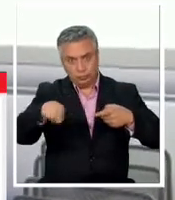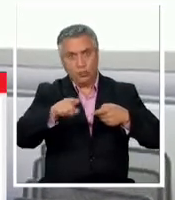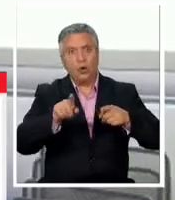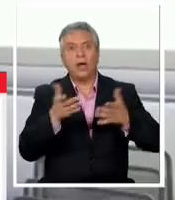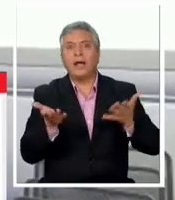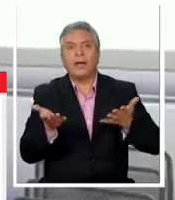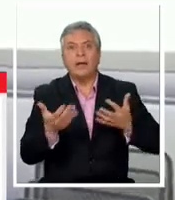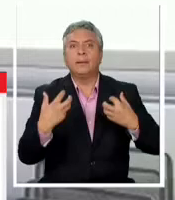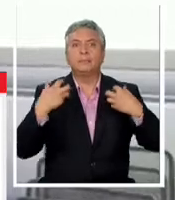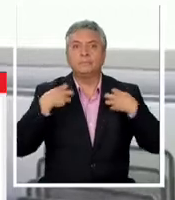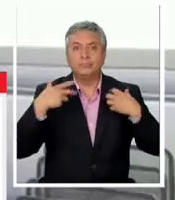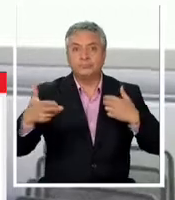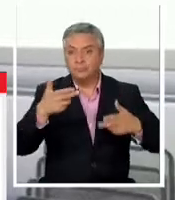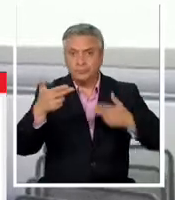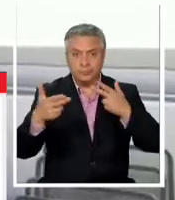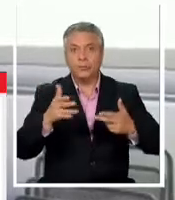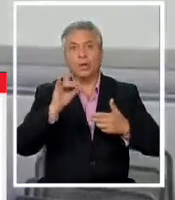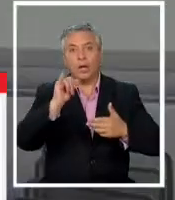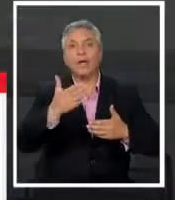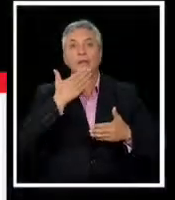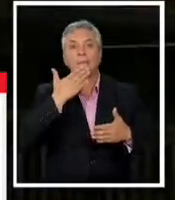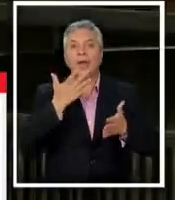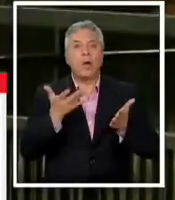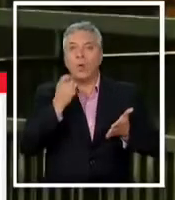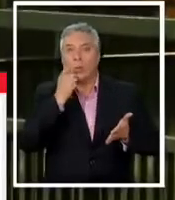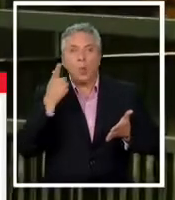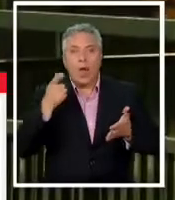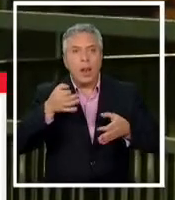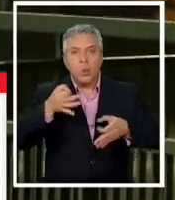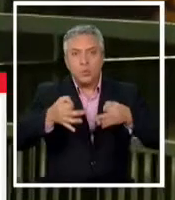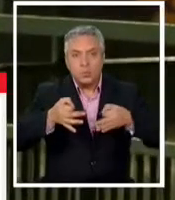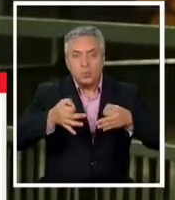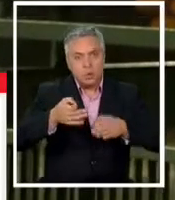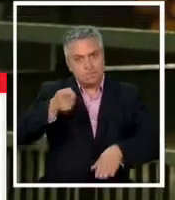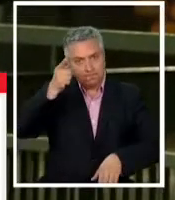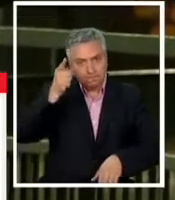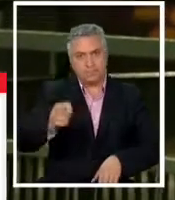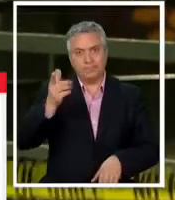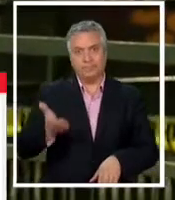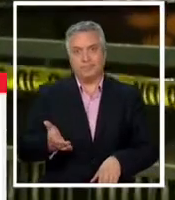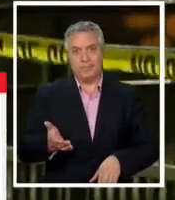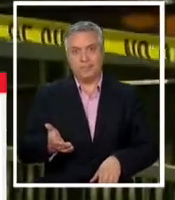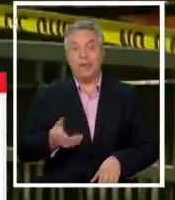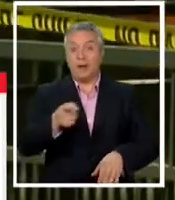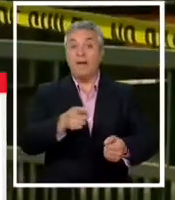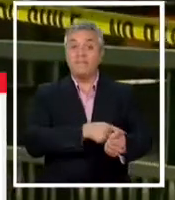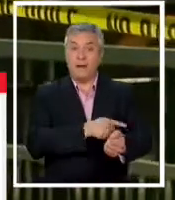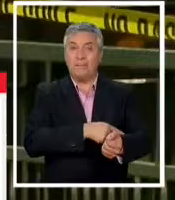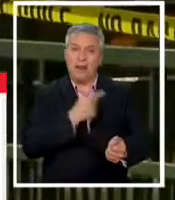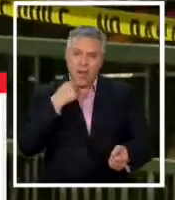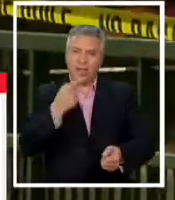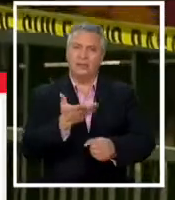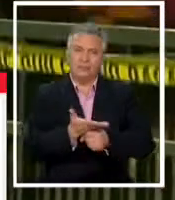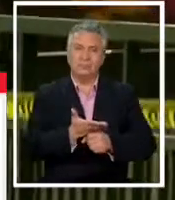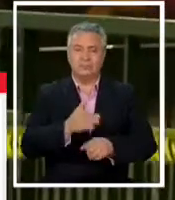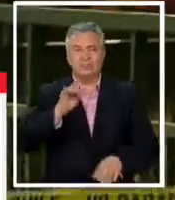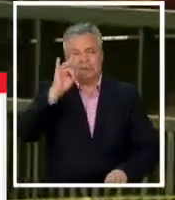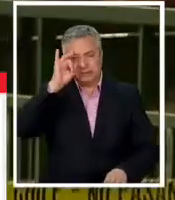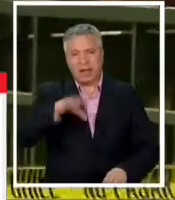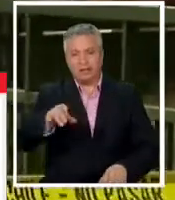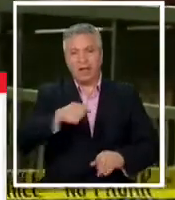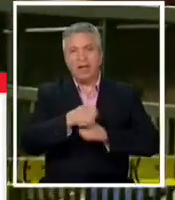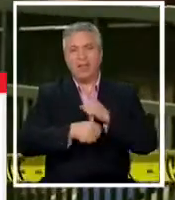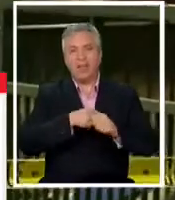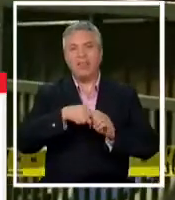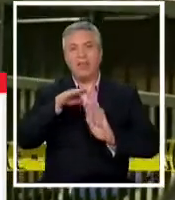cada uno de estos sucesos y la calificación jurídica de estos delitos. La familia pide las máximas penas, aunque saben que al ser menores de edad